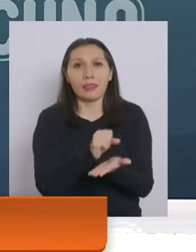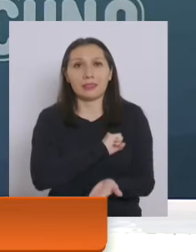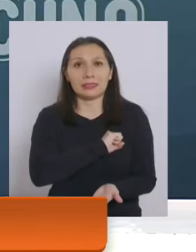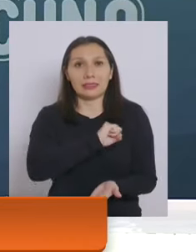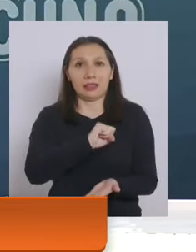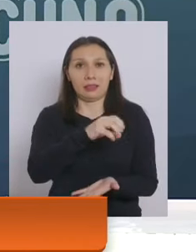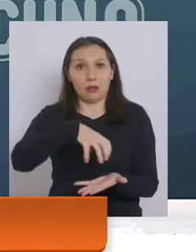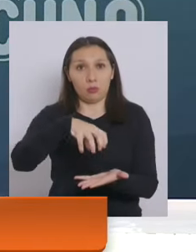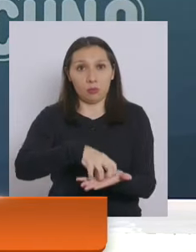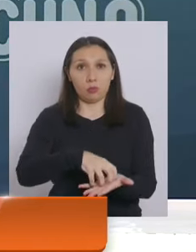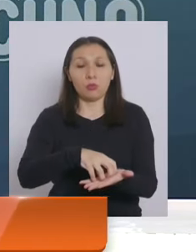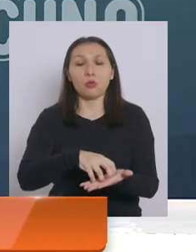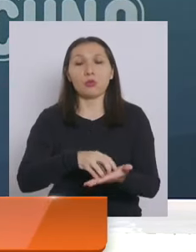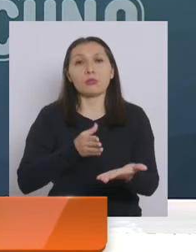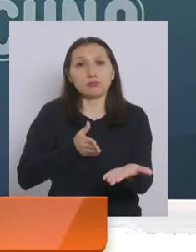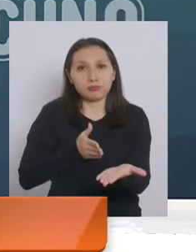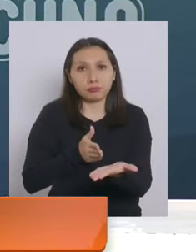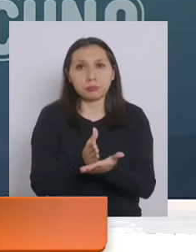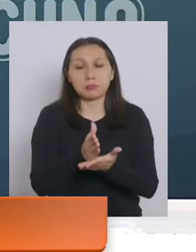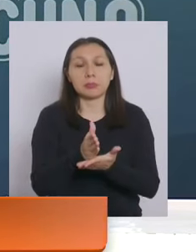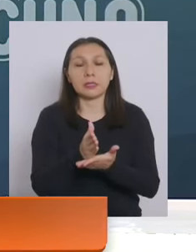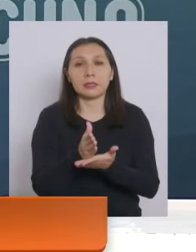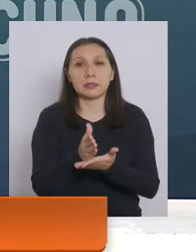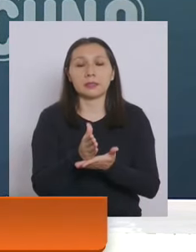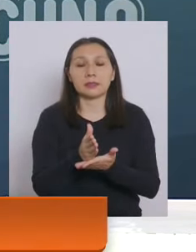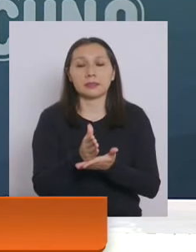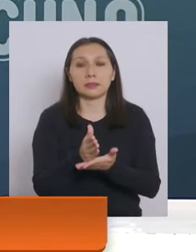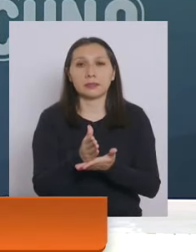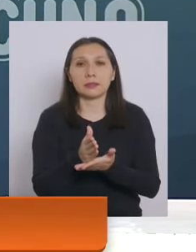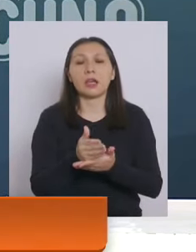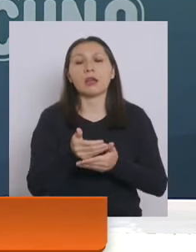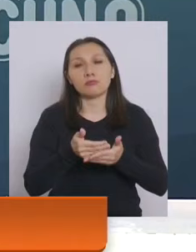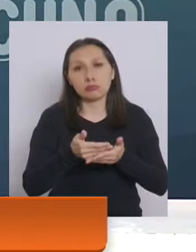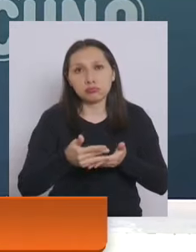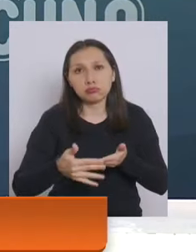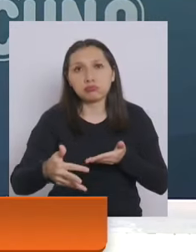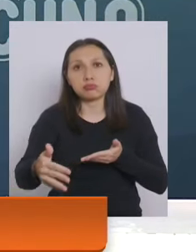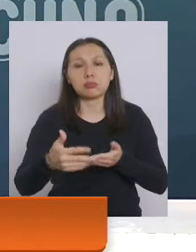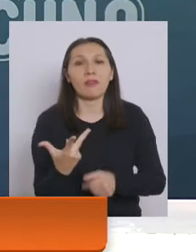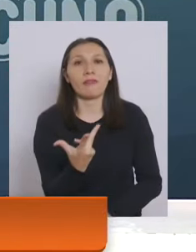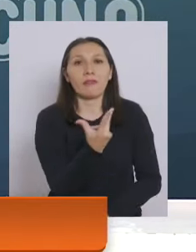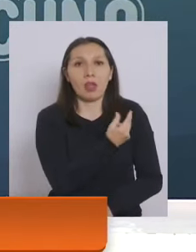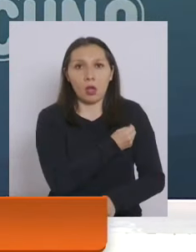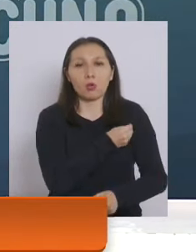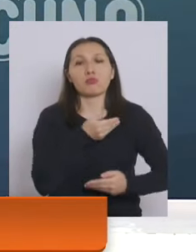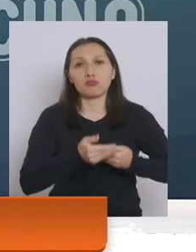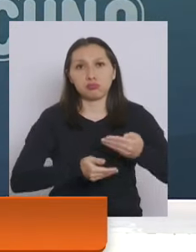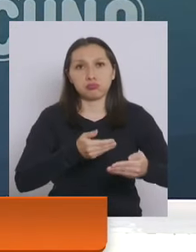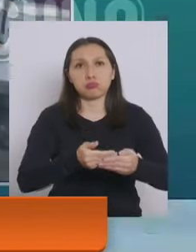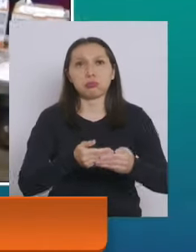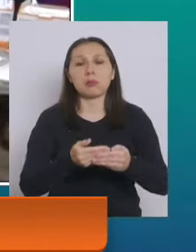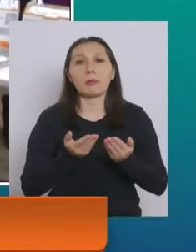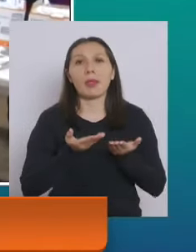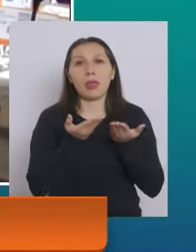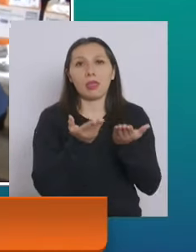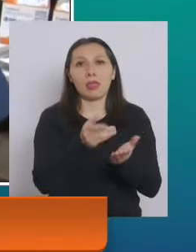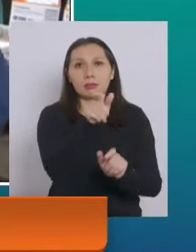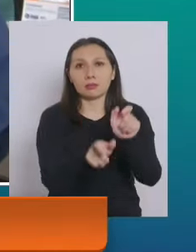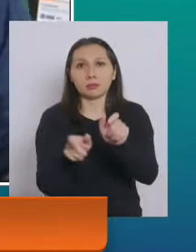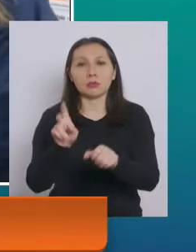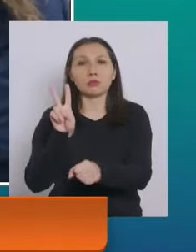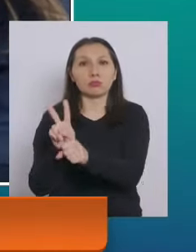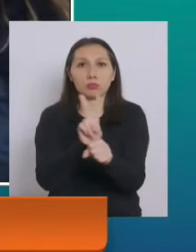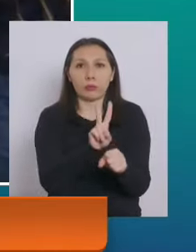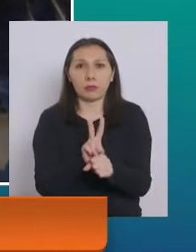Santiago en el inicio y continuación de la vacunación para los profesores